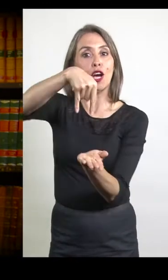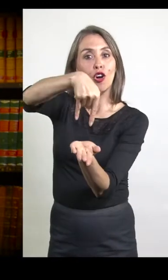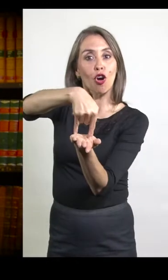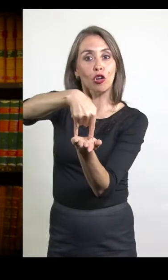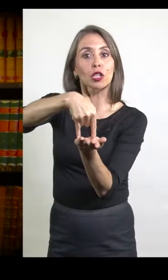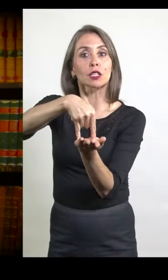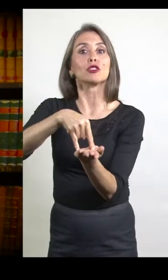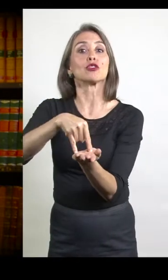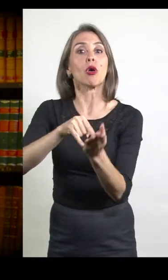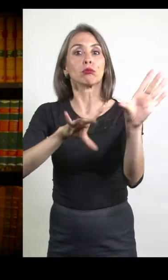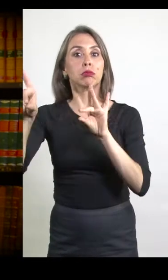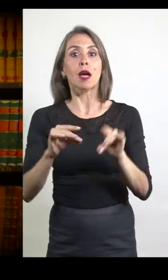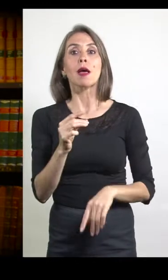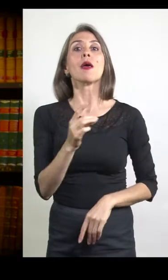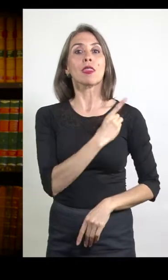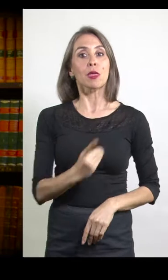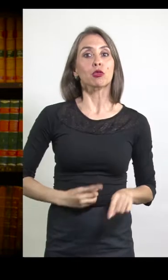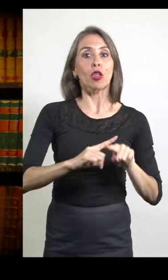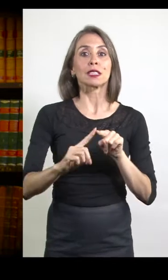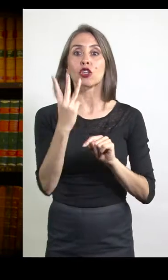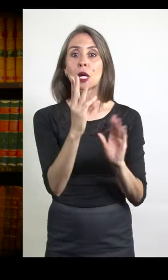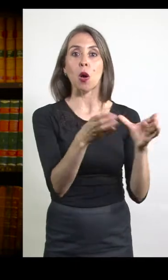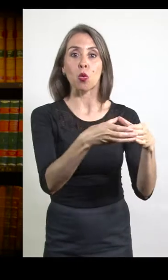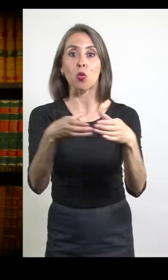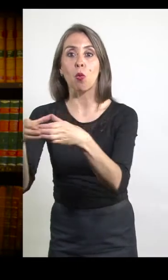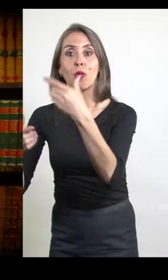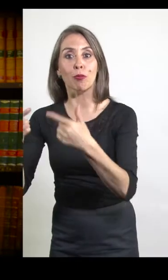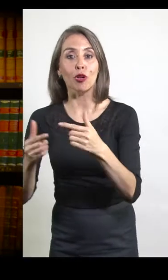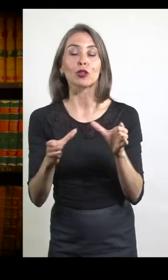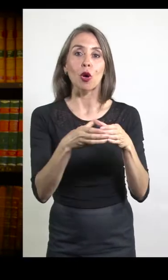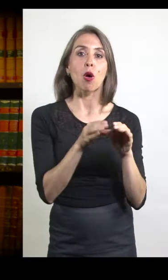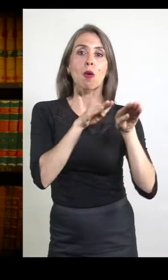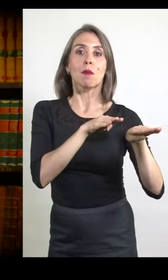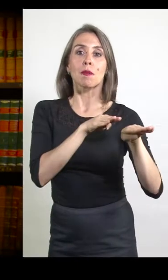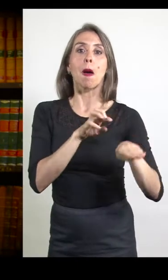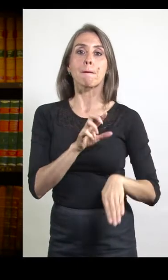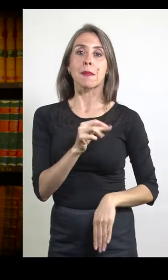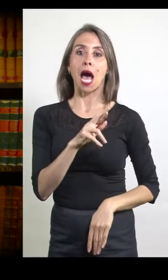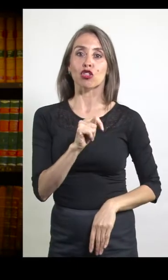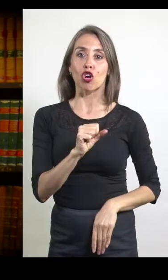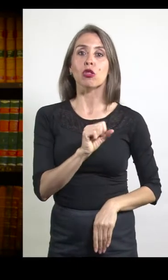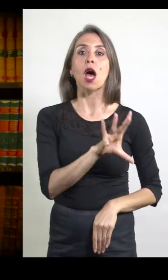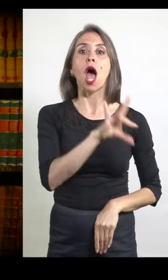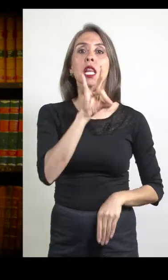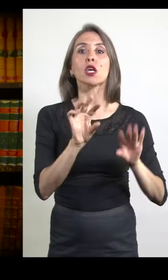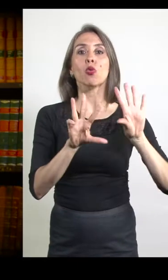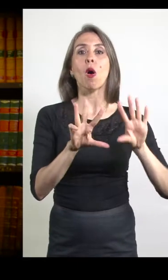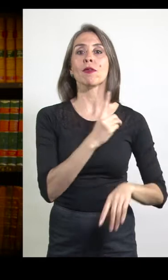llegan diputados de tres facciones distintas. Por un lado estaban los patriotas, que solamente lograron elegir nueve diputados, y tal vez el más